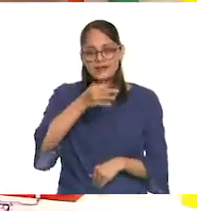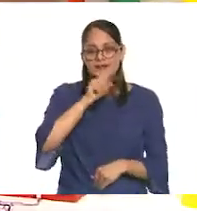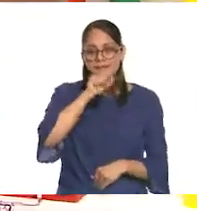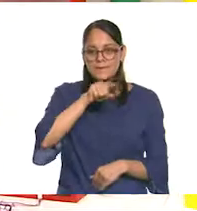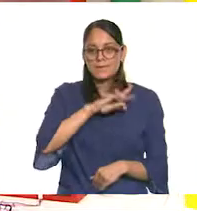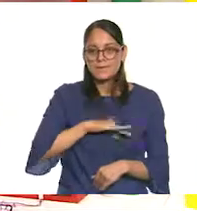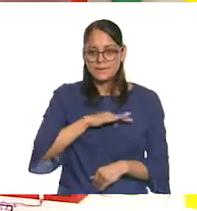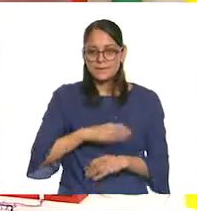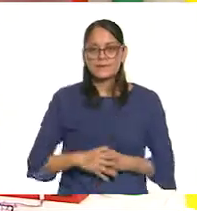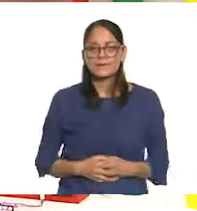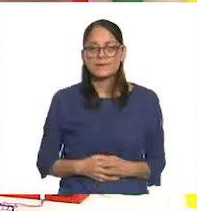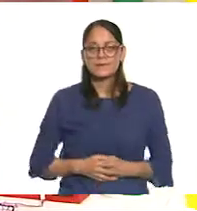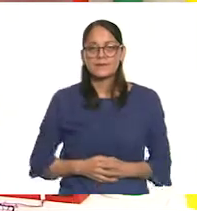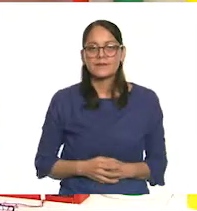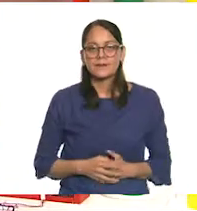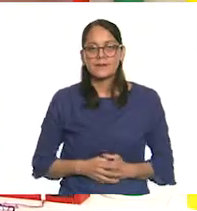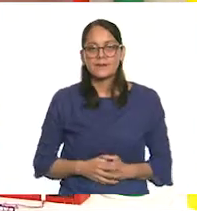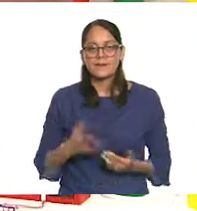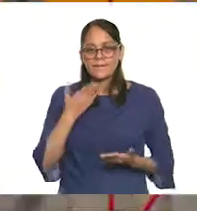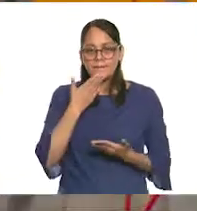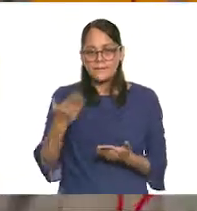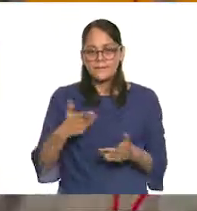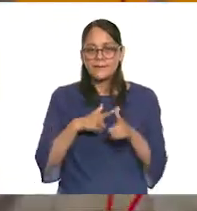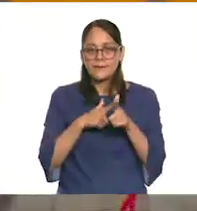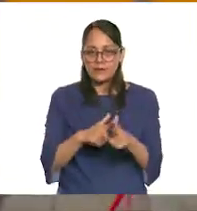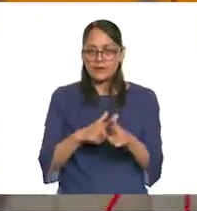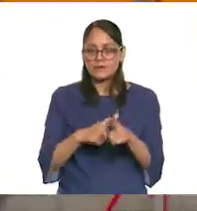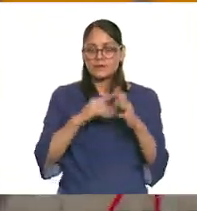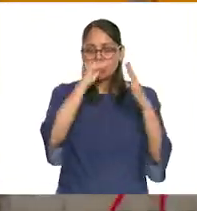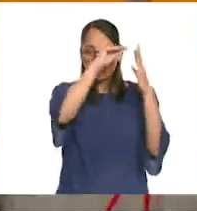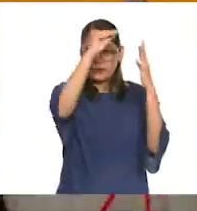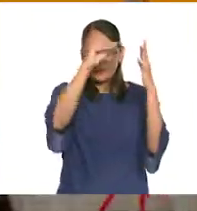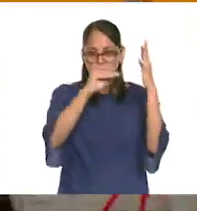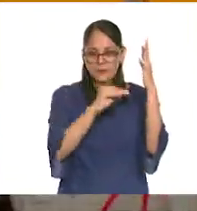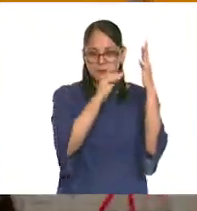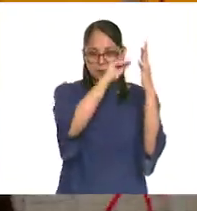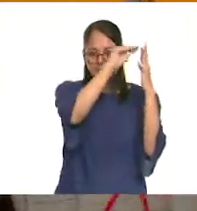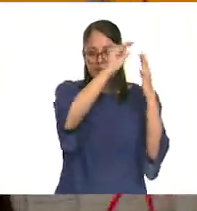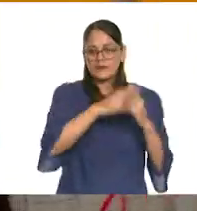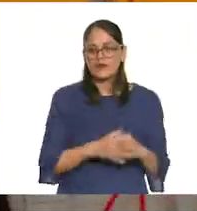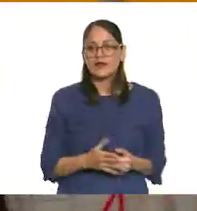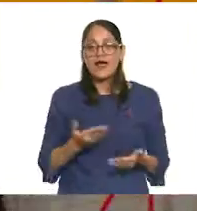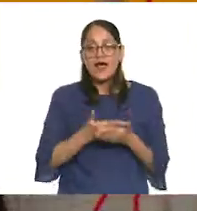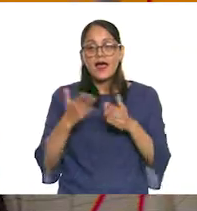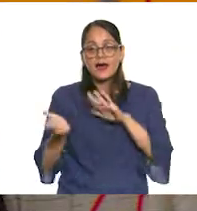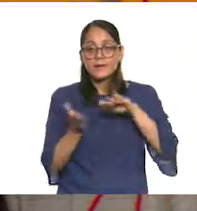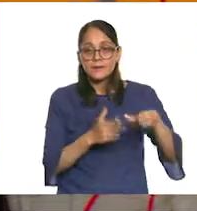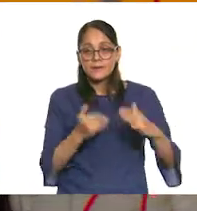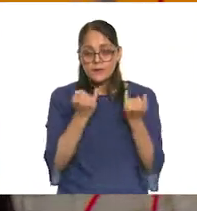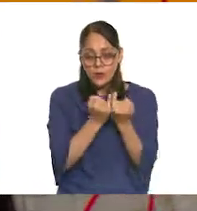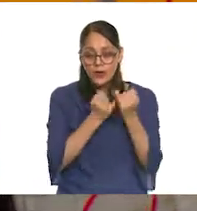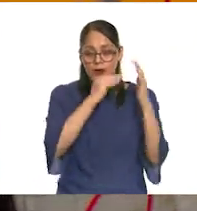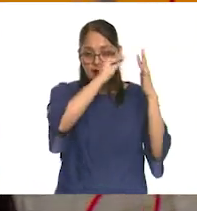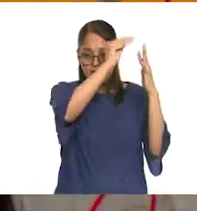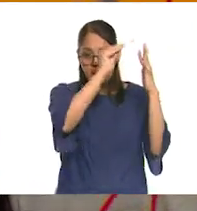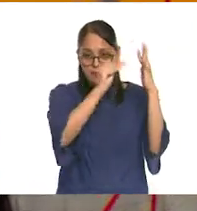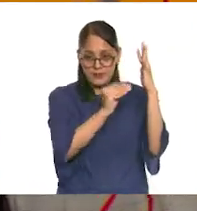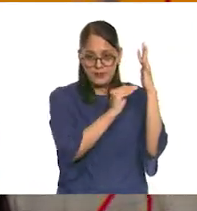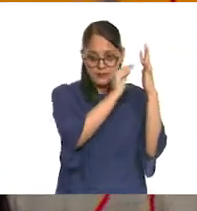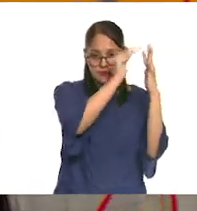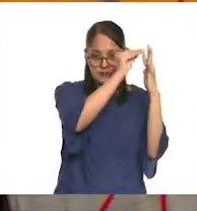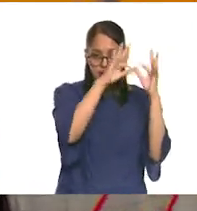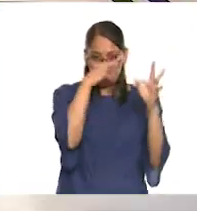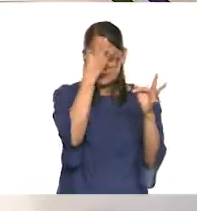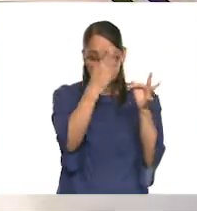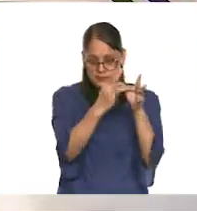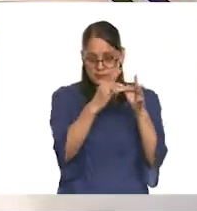bien. Bueno, vamos a ir colocando estos. Y además de estos dos elementos que ya tenemos en nuestra